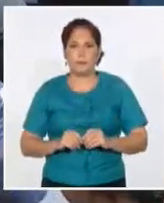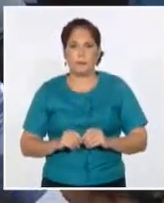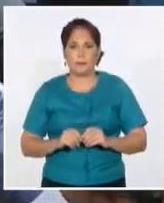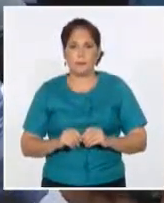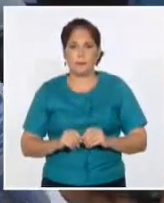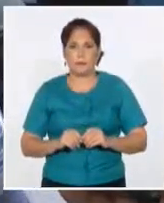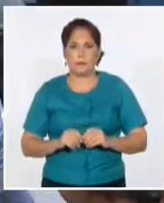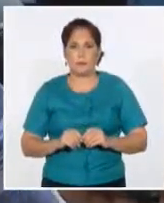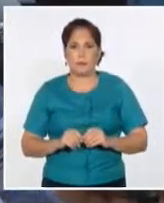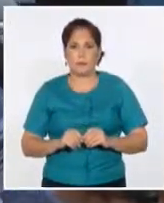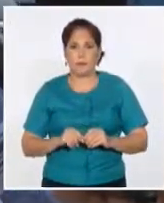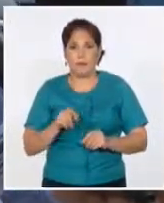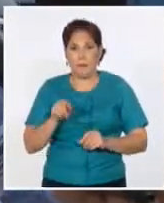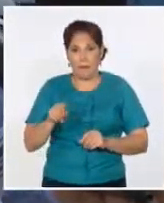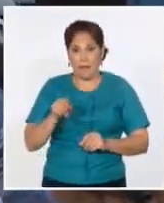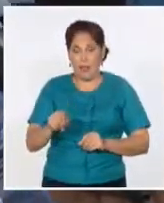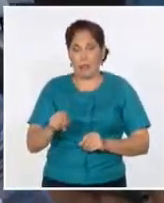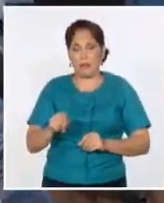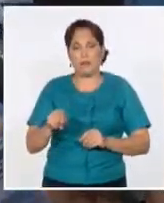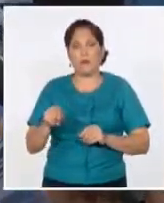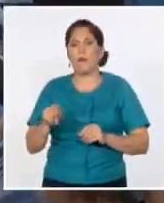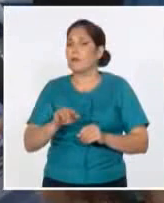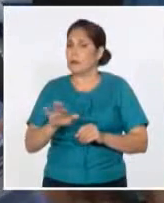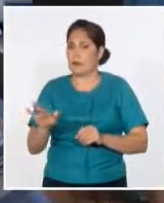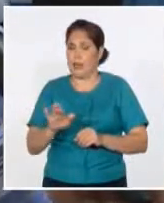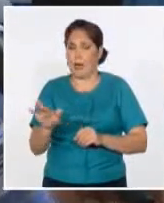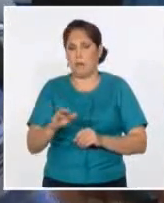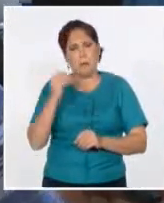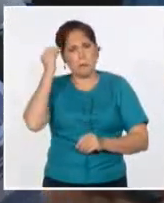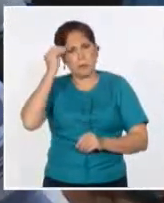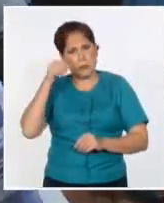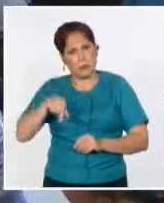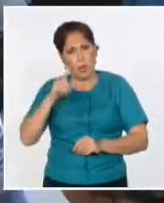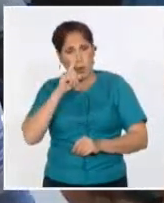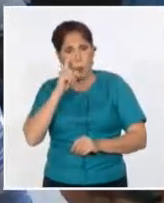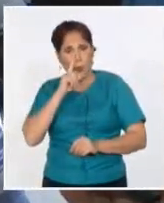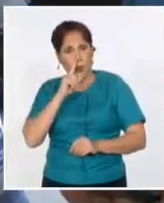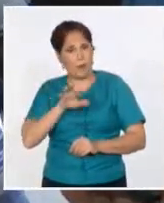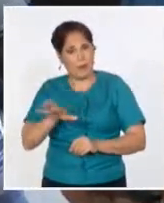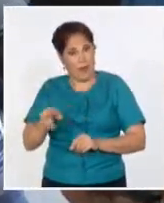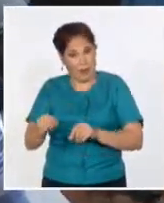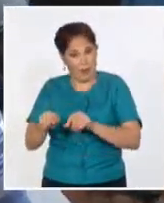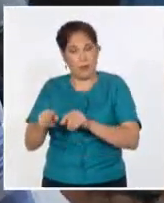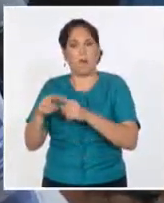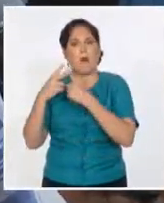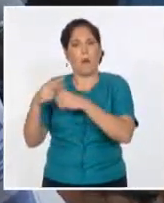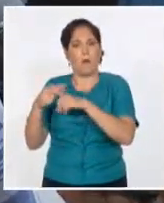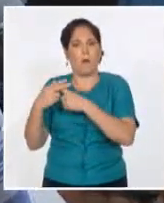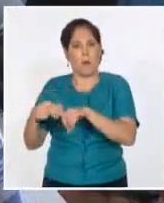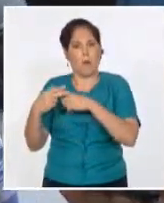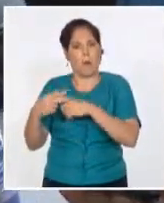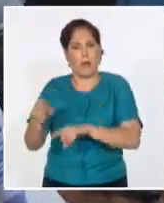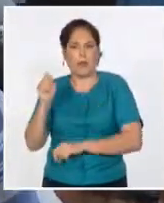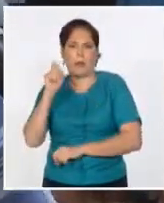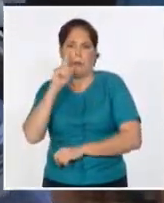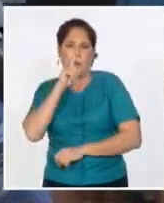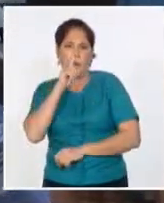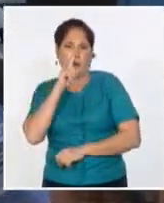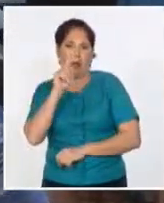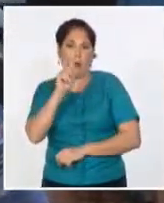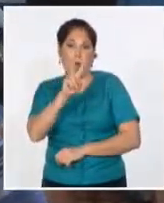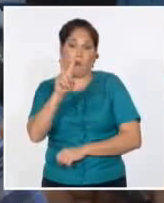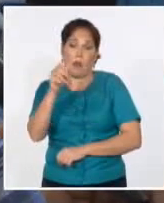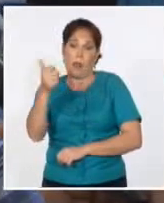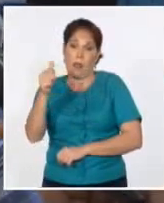fuera ya lo que resta del mes de noviembre para cumplir el periodo de mantenimiento. Ya después de más de 210 días que